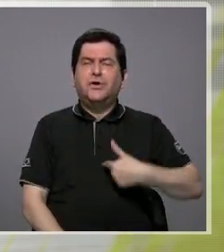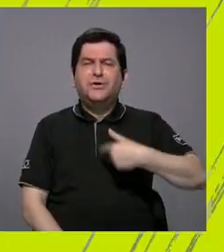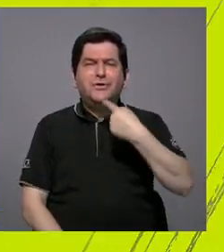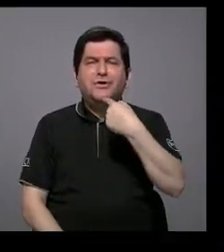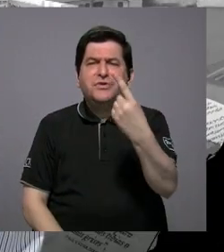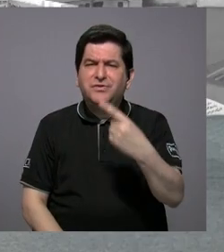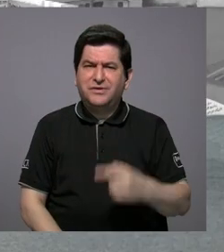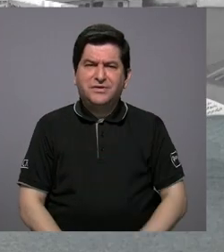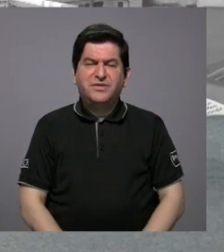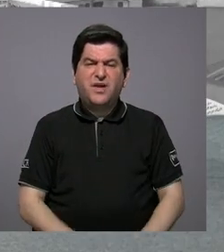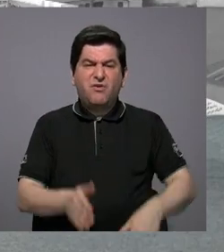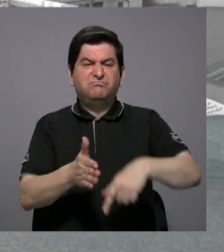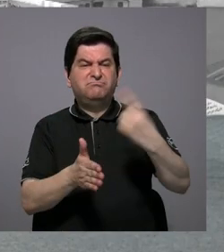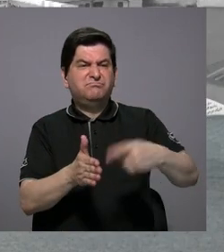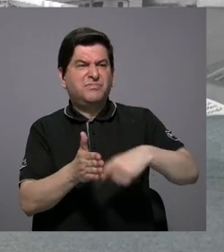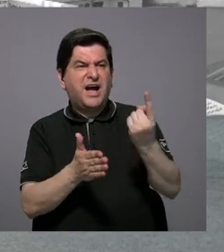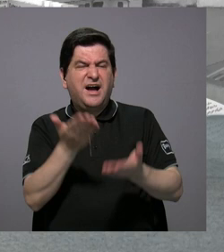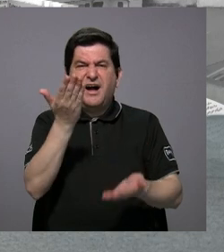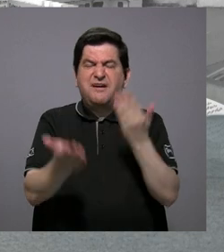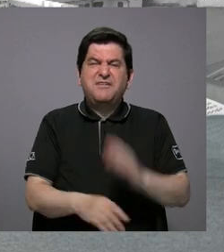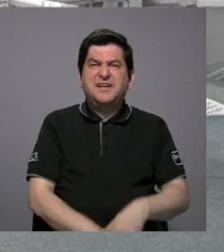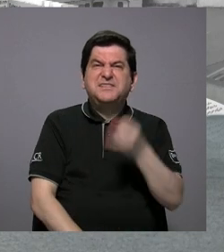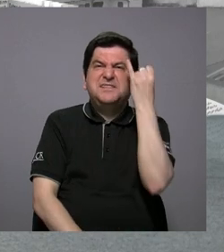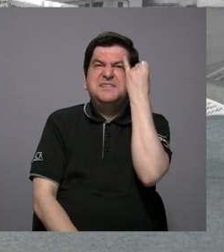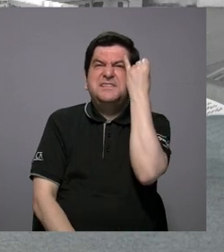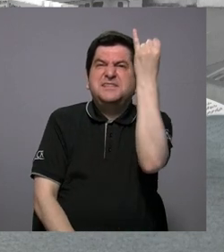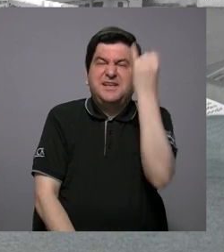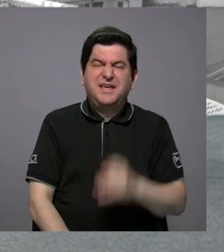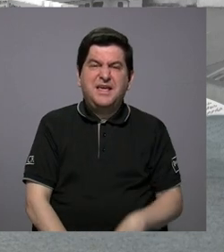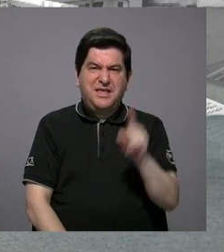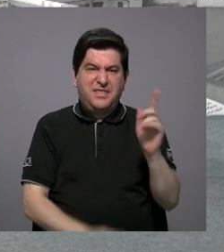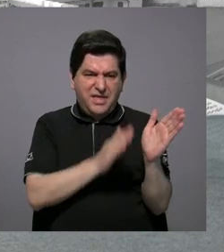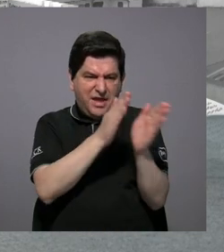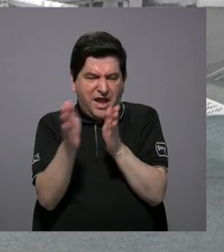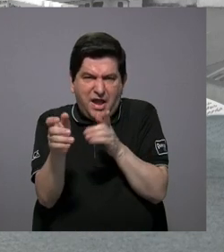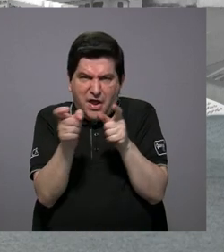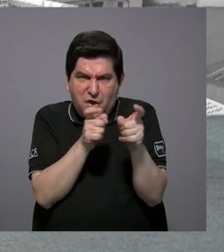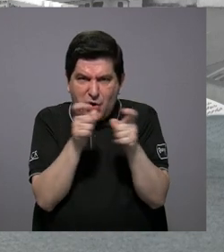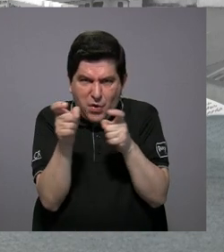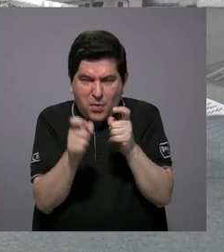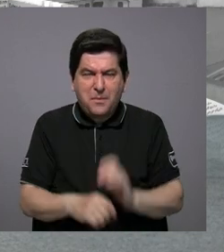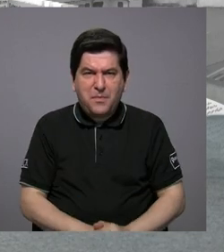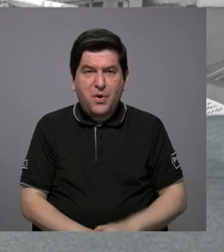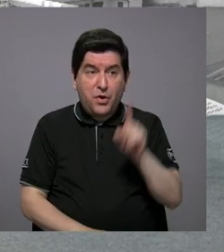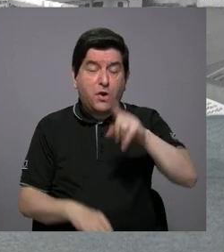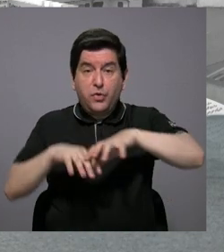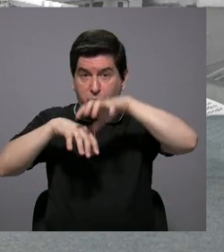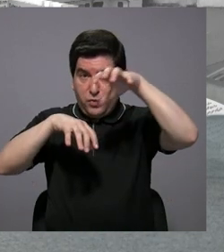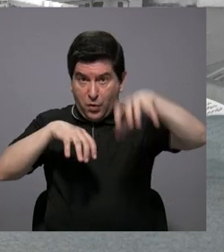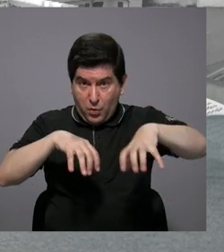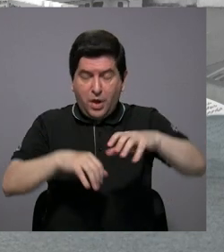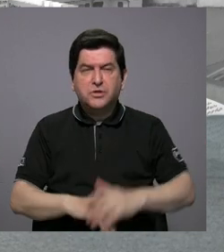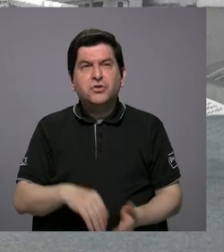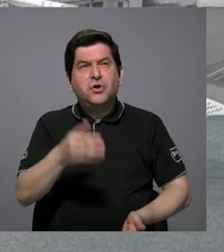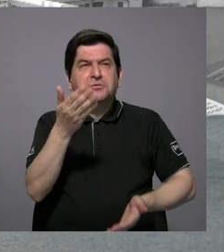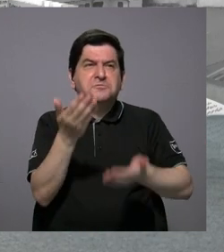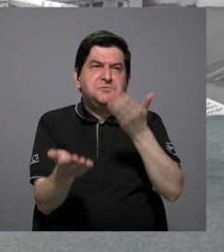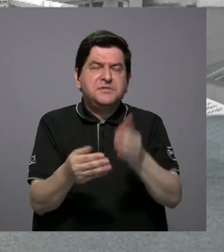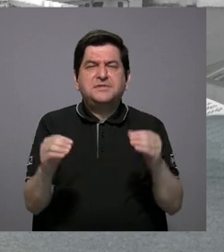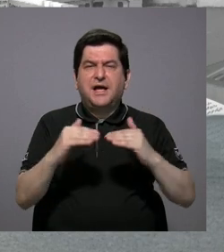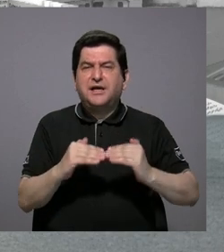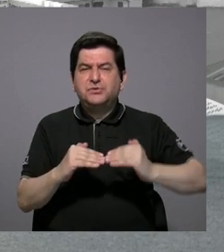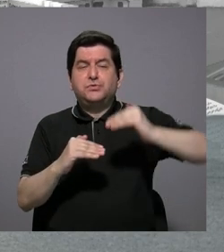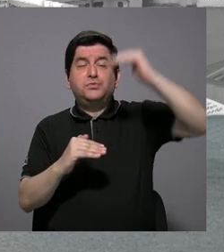porque a veces puede existir la tentación en un plan regulador en un determinado cantón de darle